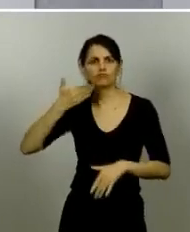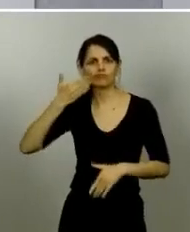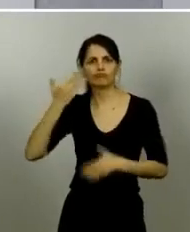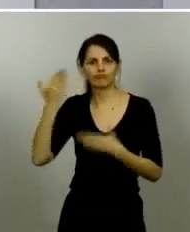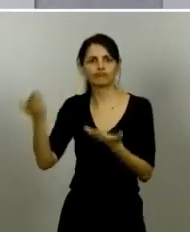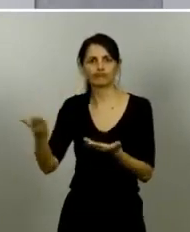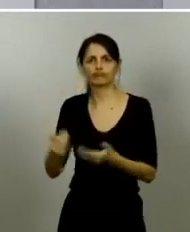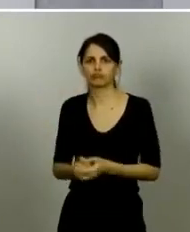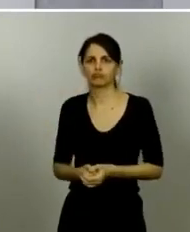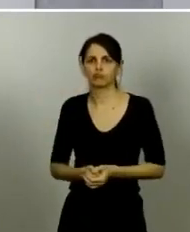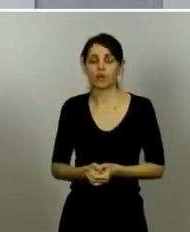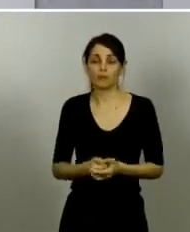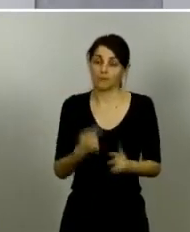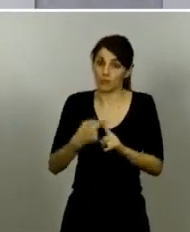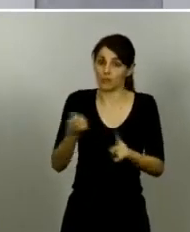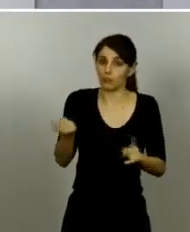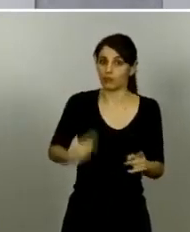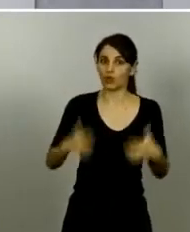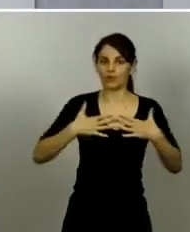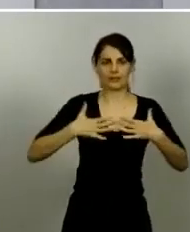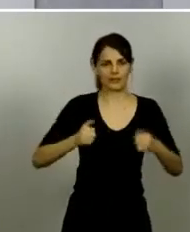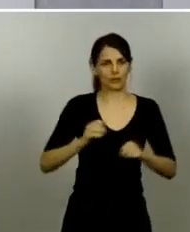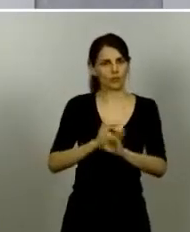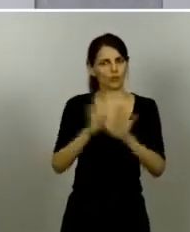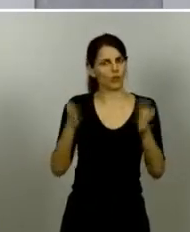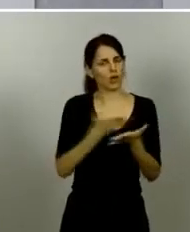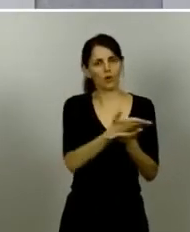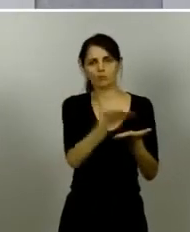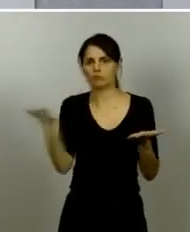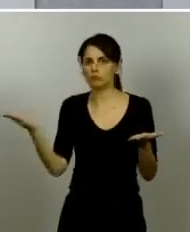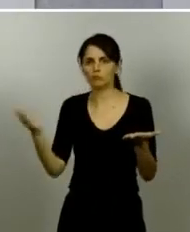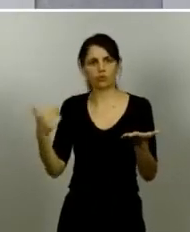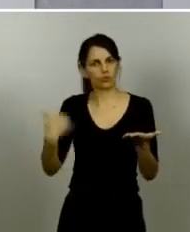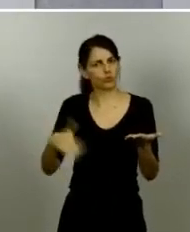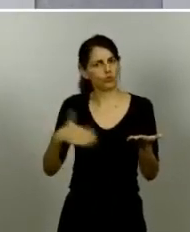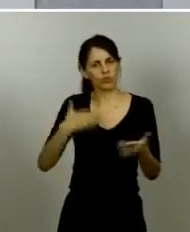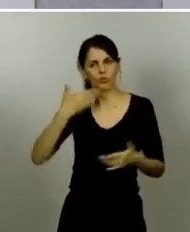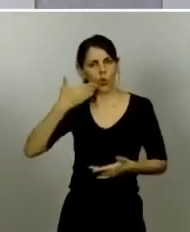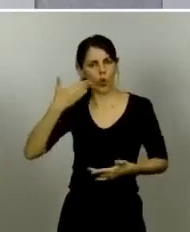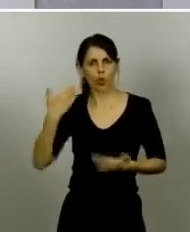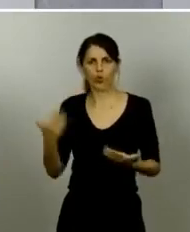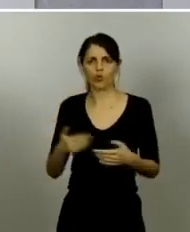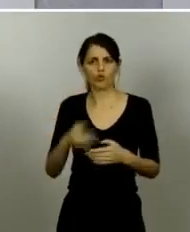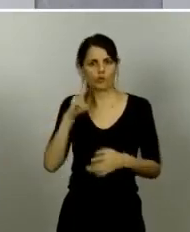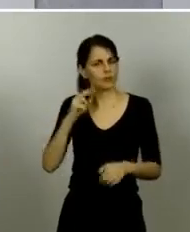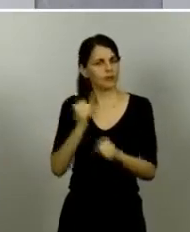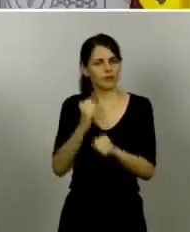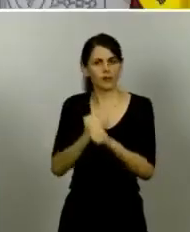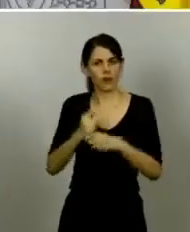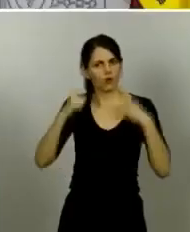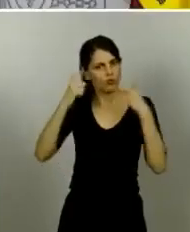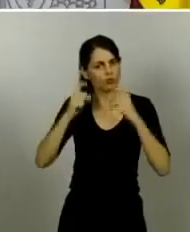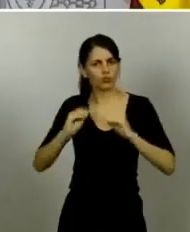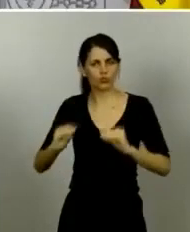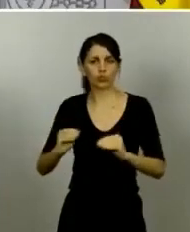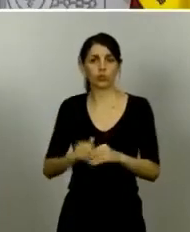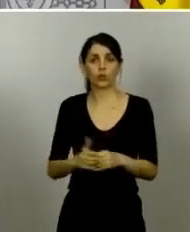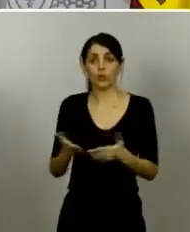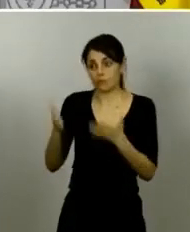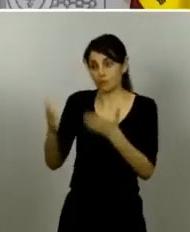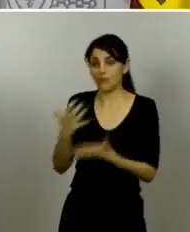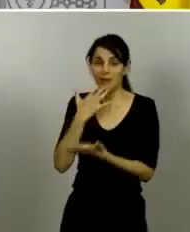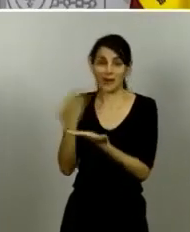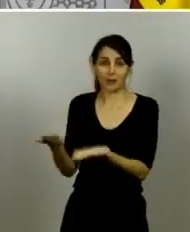sanitarios en esta fase en esta pandemia la mayor en 100 años que hemos vivido sirva el ejemplo del doctor Simón para recordarnos